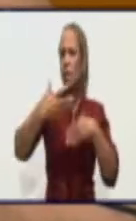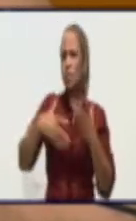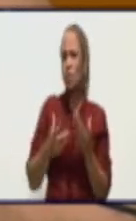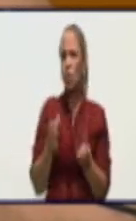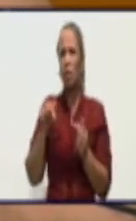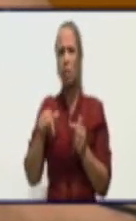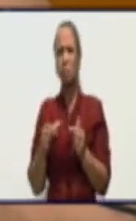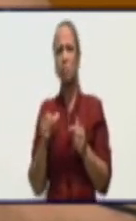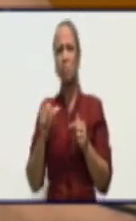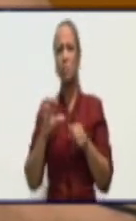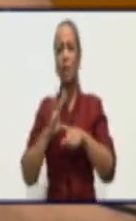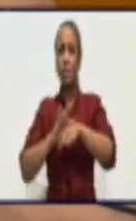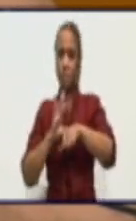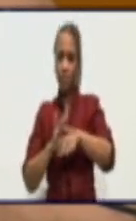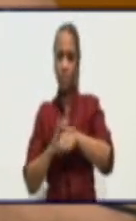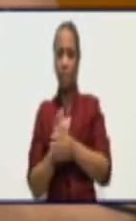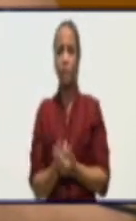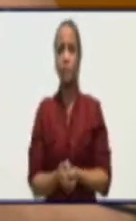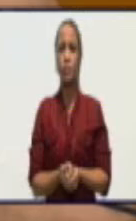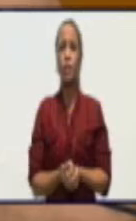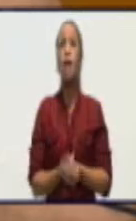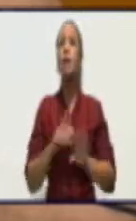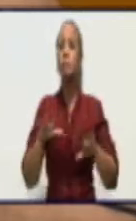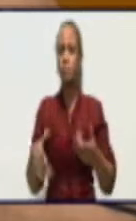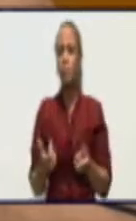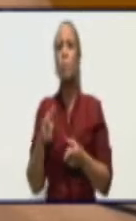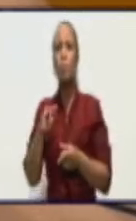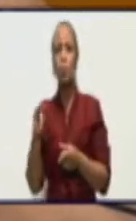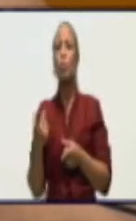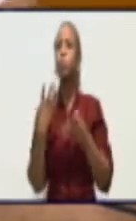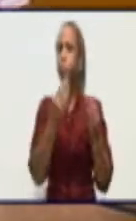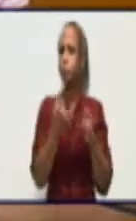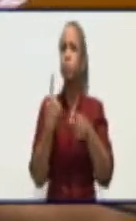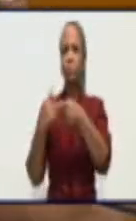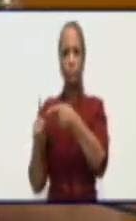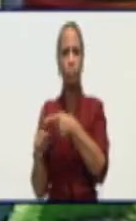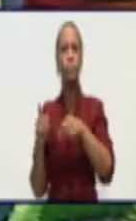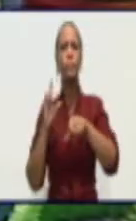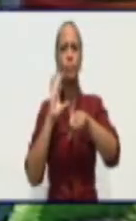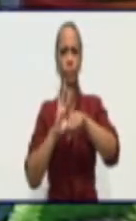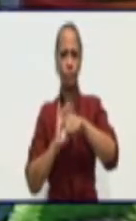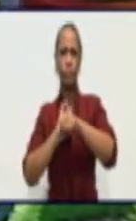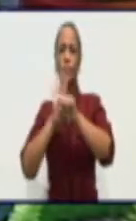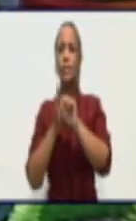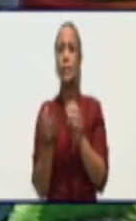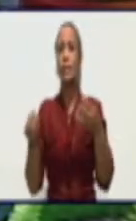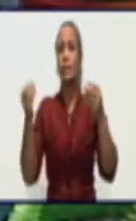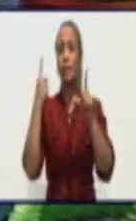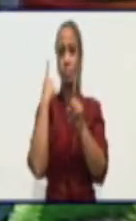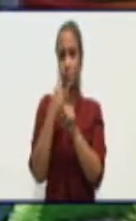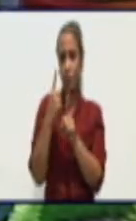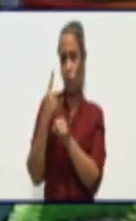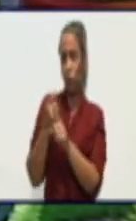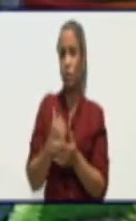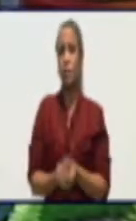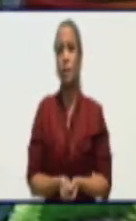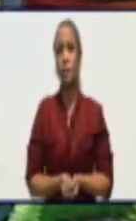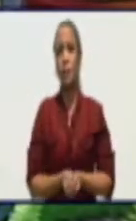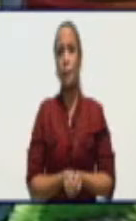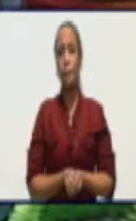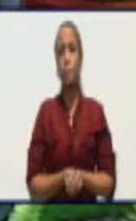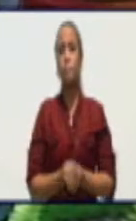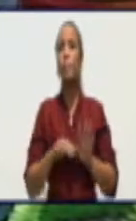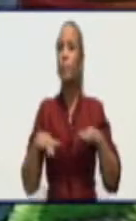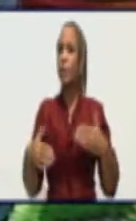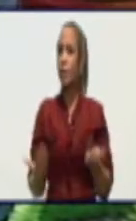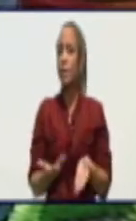enfermedad ha sido precisamente por muchas de estas cepas que están apareciendo y entonces usted se imagina que vaya a